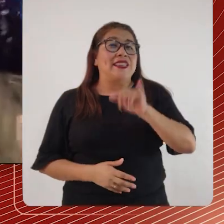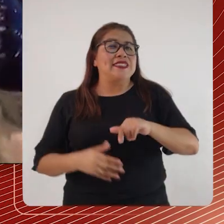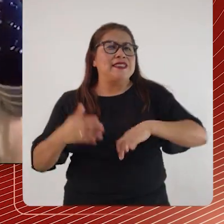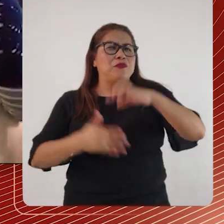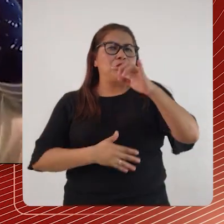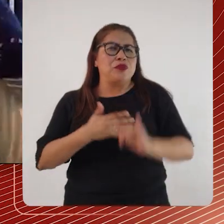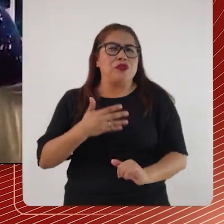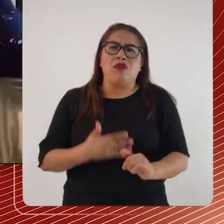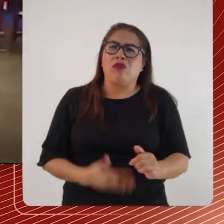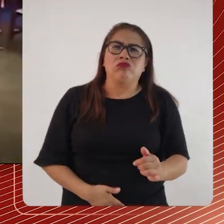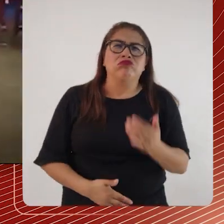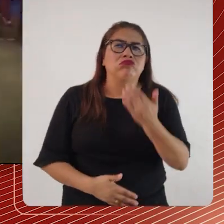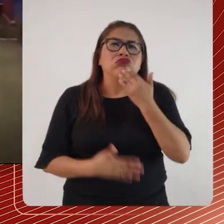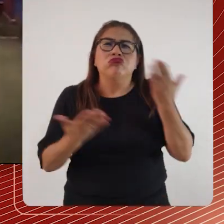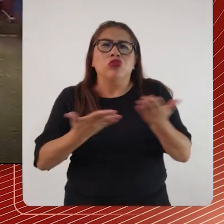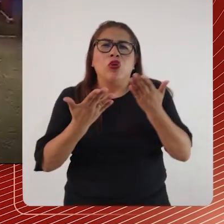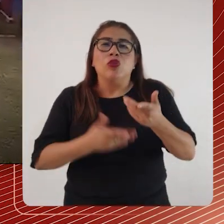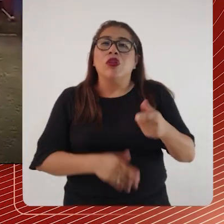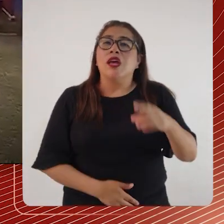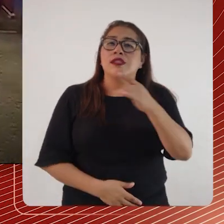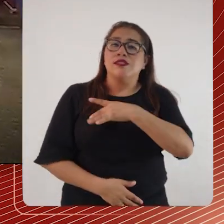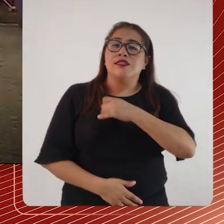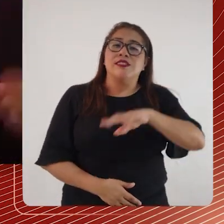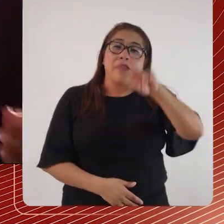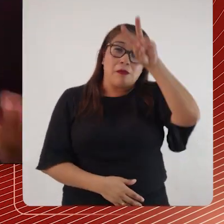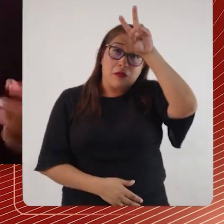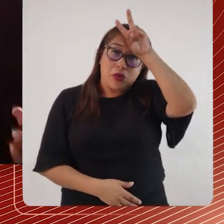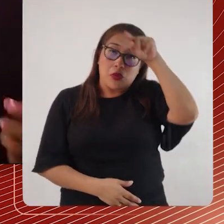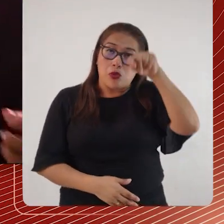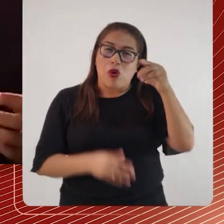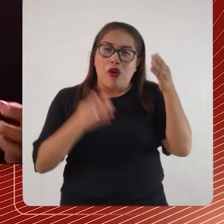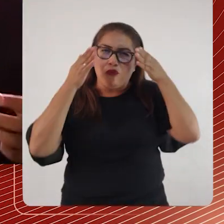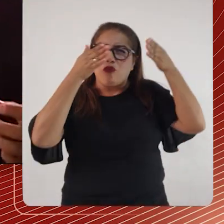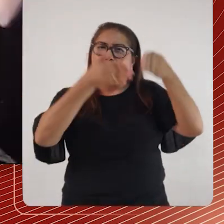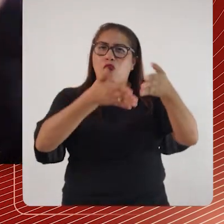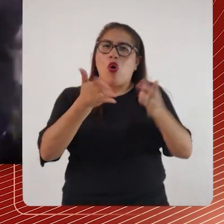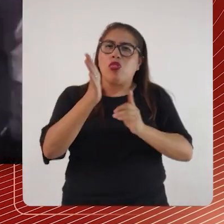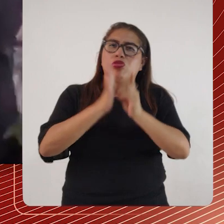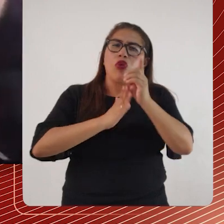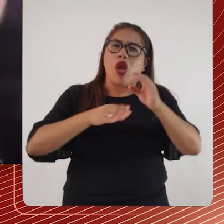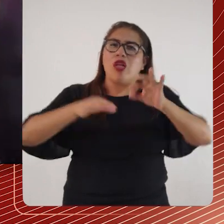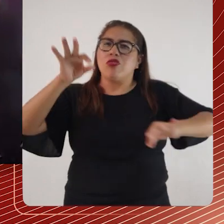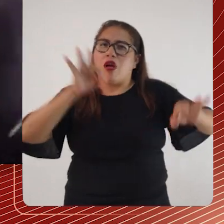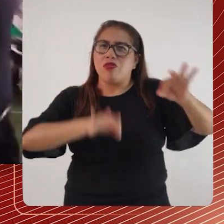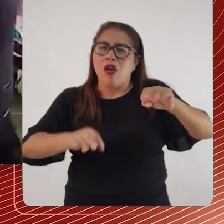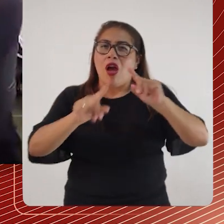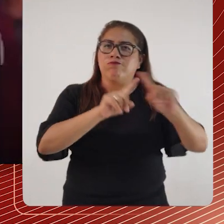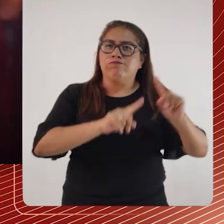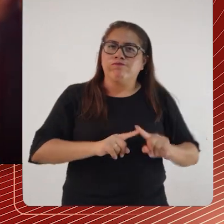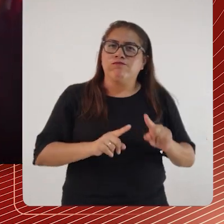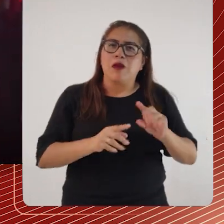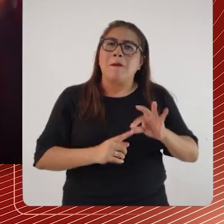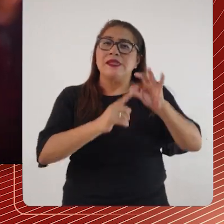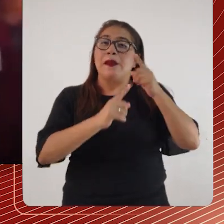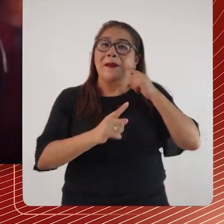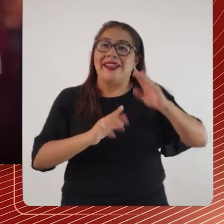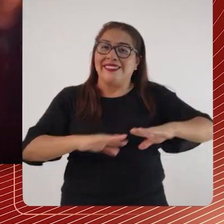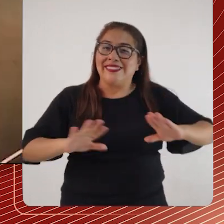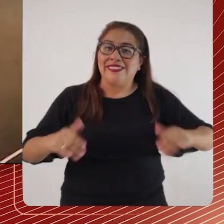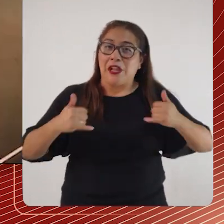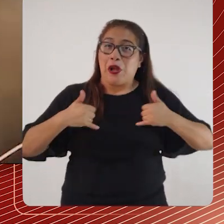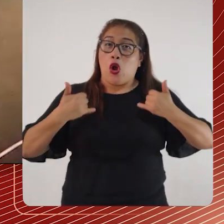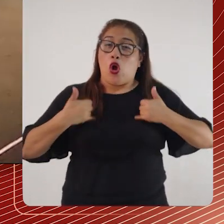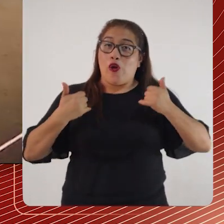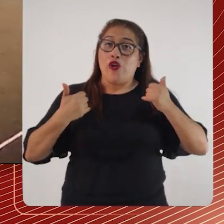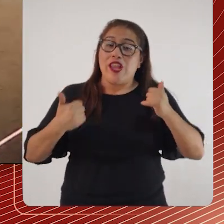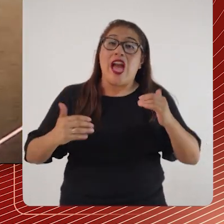Este proyecto cuenta con presencia en Perú y Chile. Está enfocado en el desarrollo de montajes teatrales inclusivos para